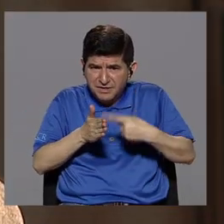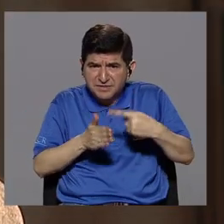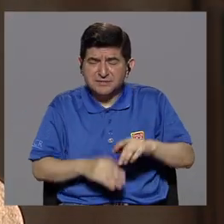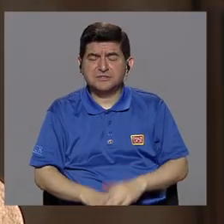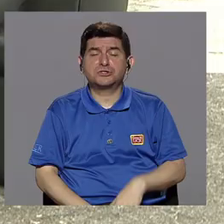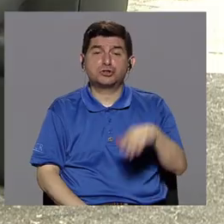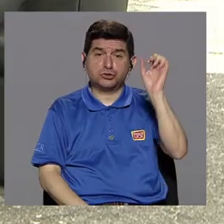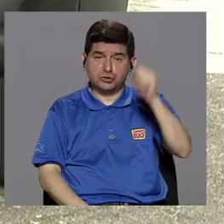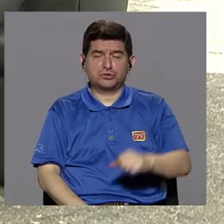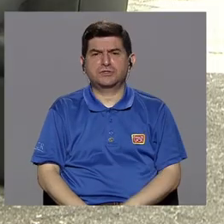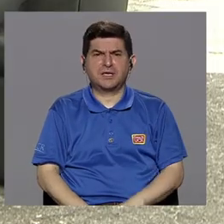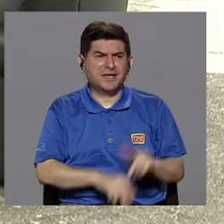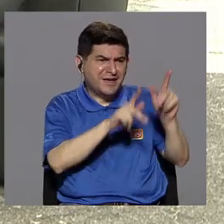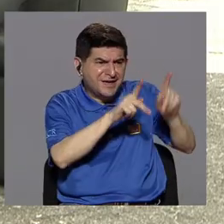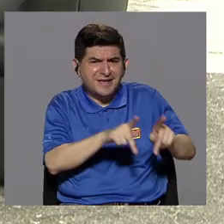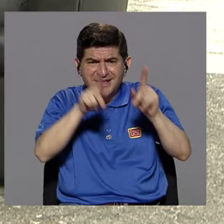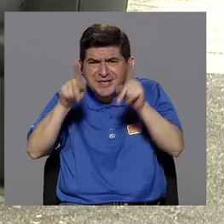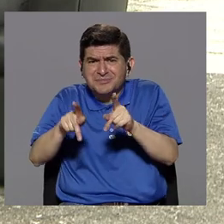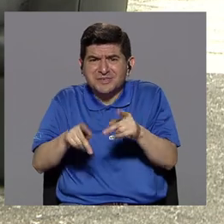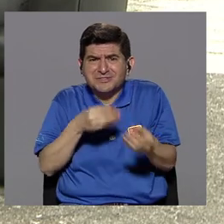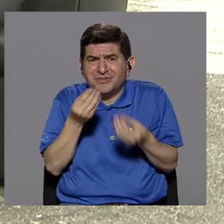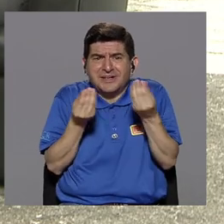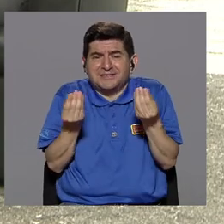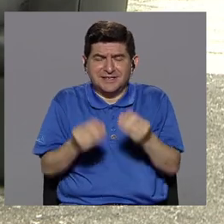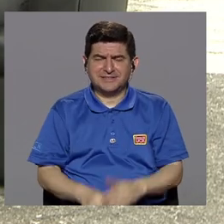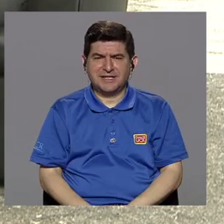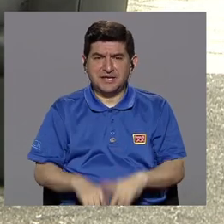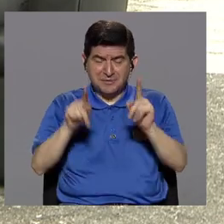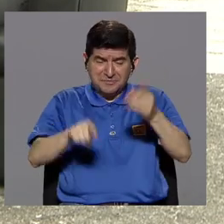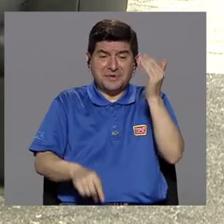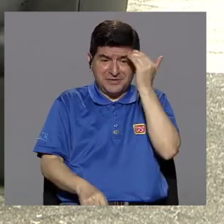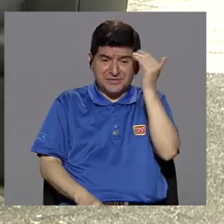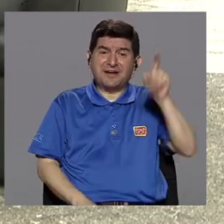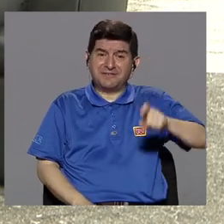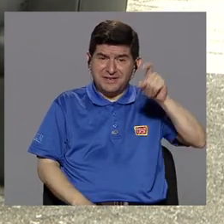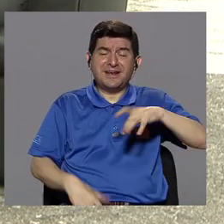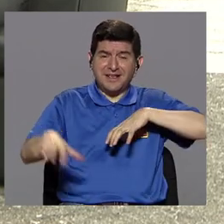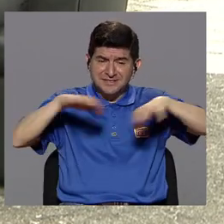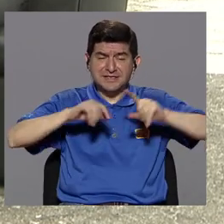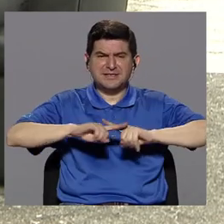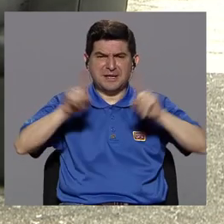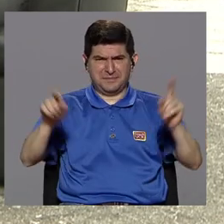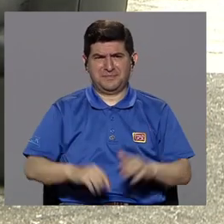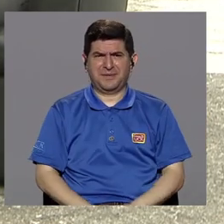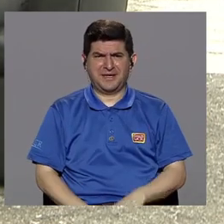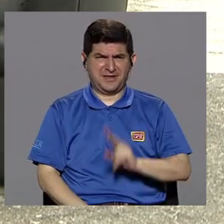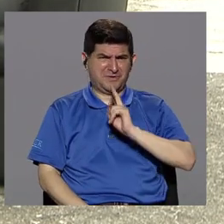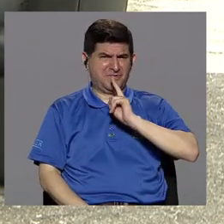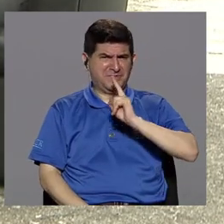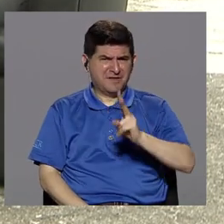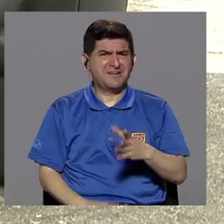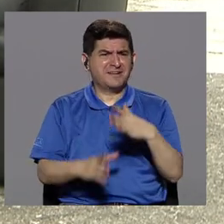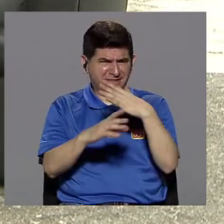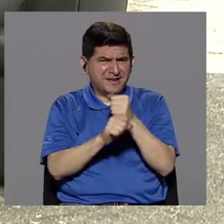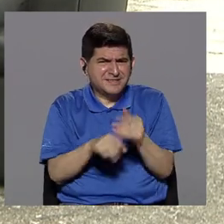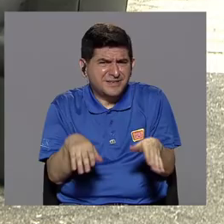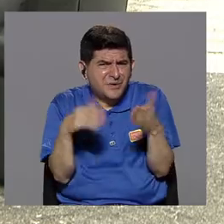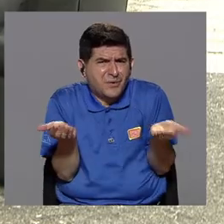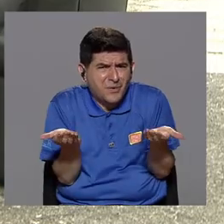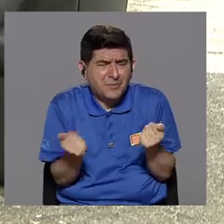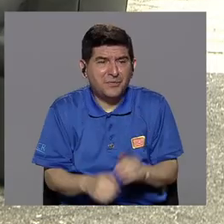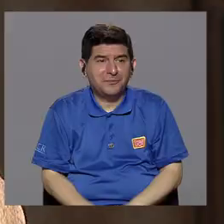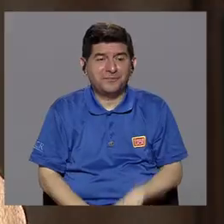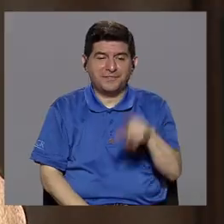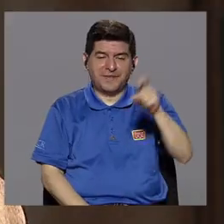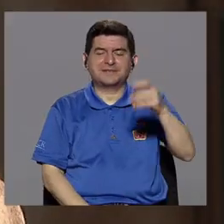hacer que las personas, porque la persona yo creo que sabe que tiene que hacerlo, pero para que verdaderamente lo haga? Es que hay crear una